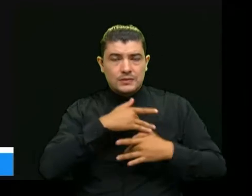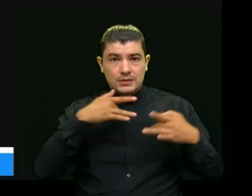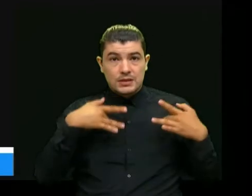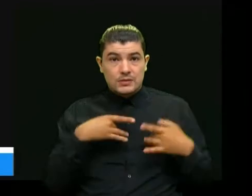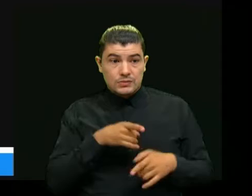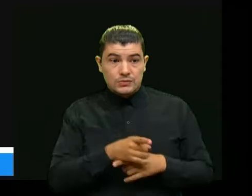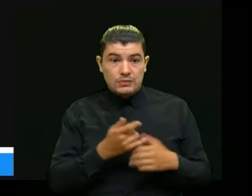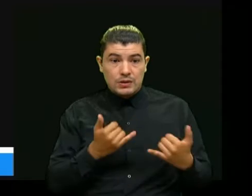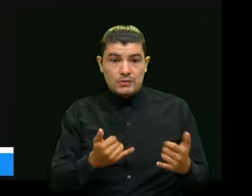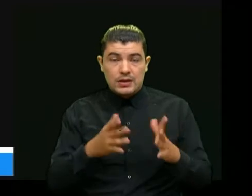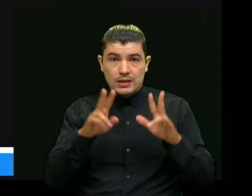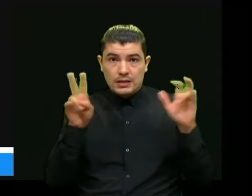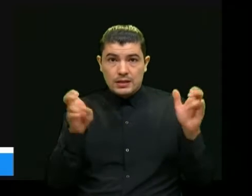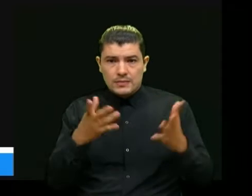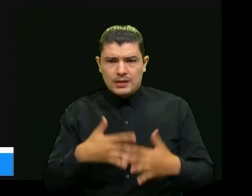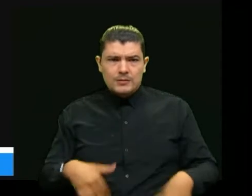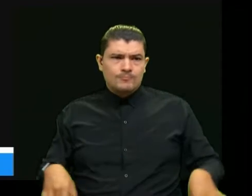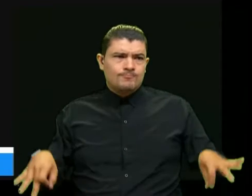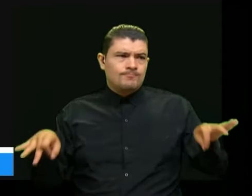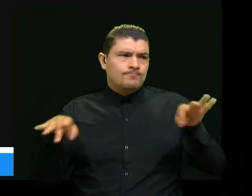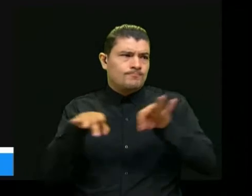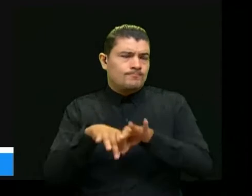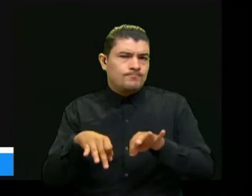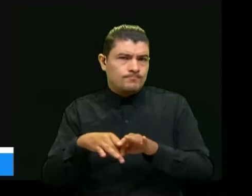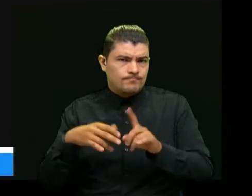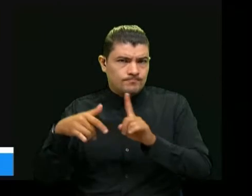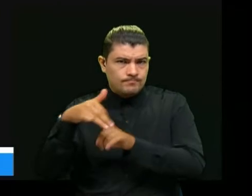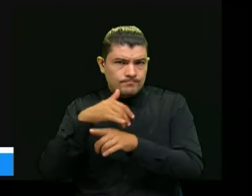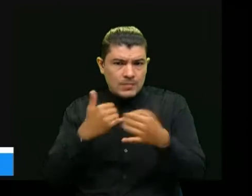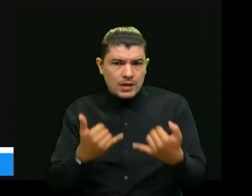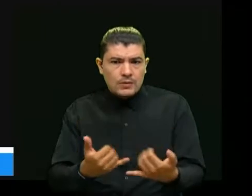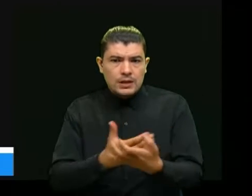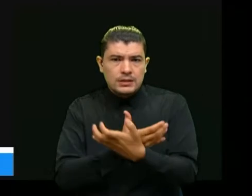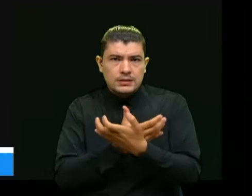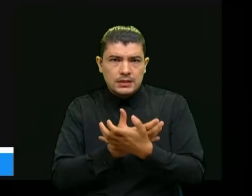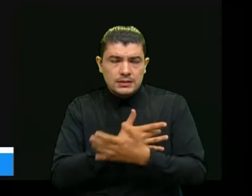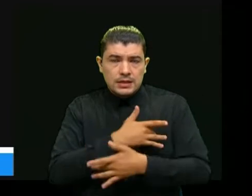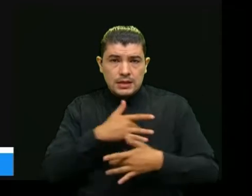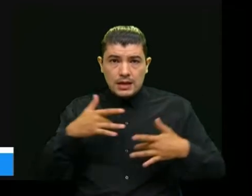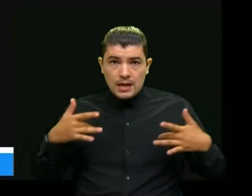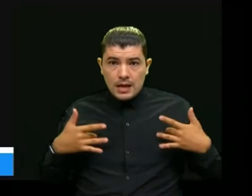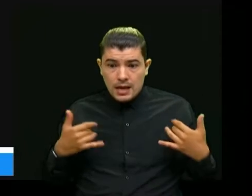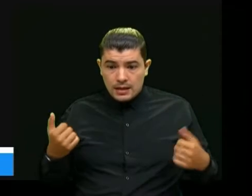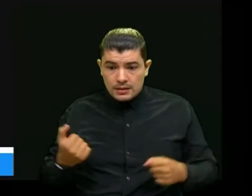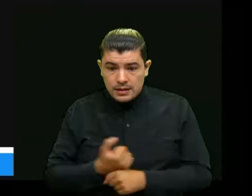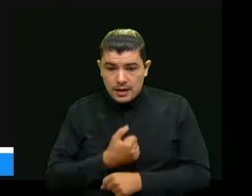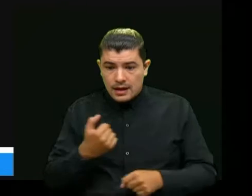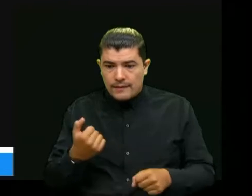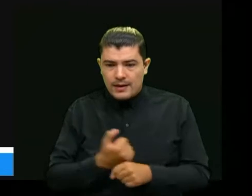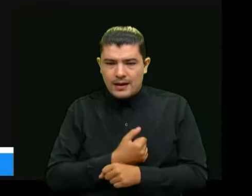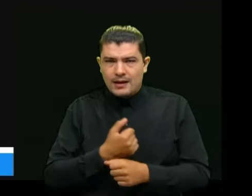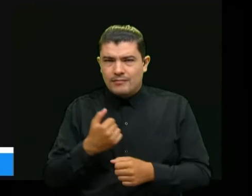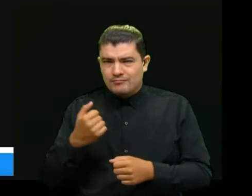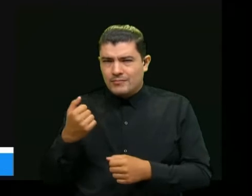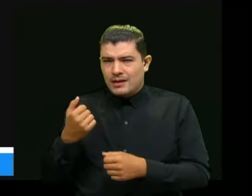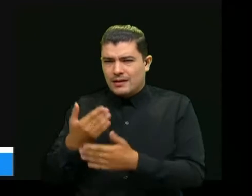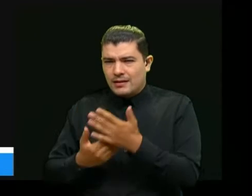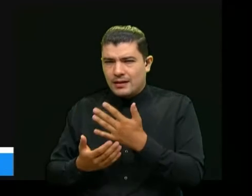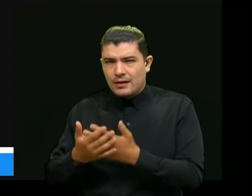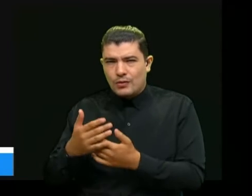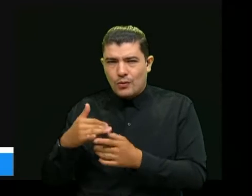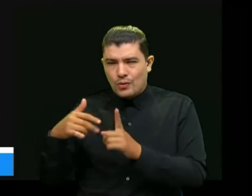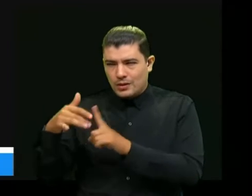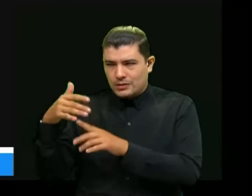frente pues de toda la importancia desde nuestra facultad de ciencias de la salud trabajando de la mano con FOSCAL y con otros